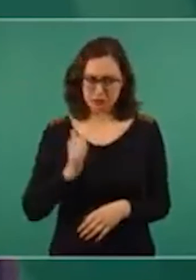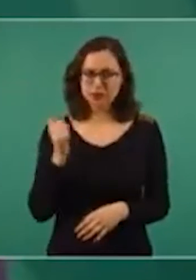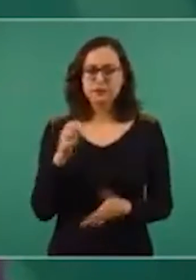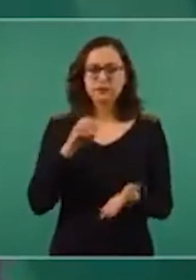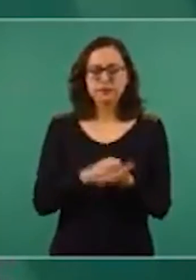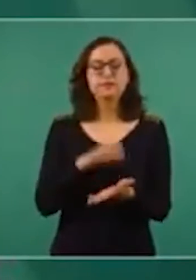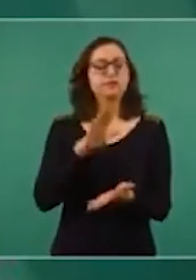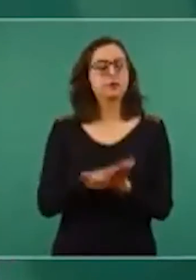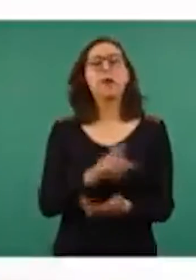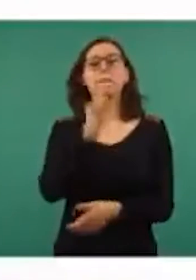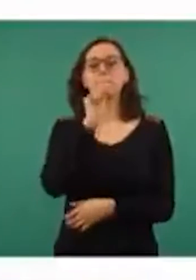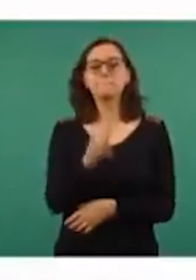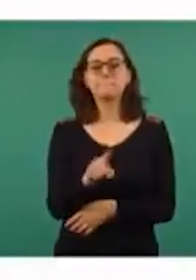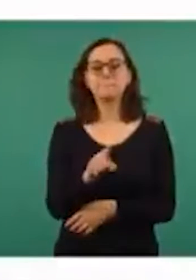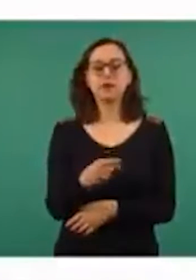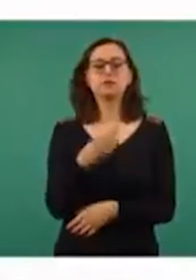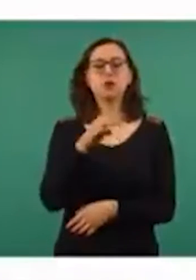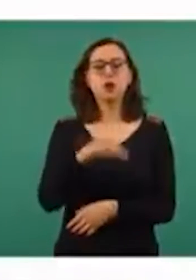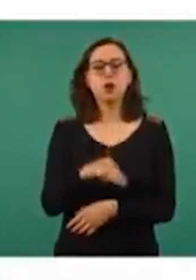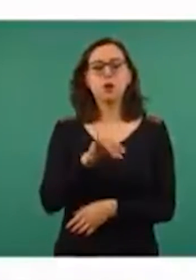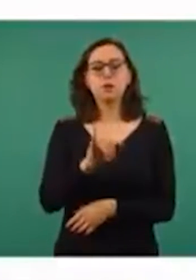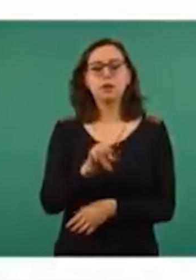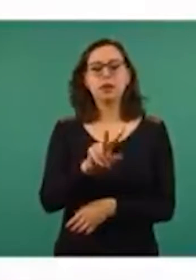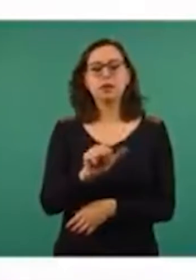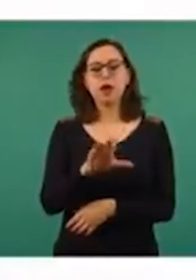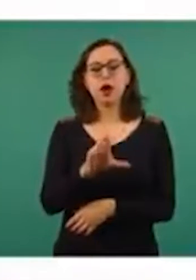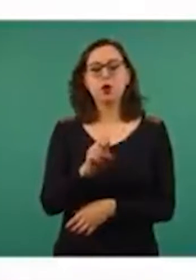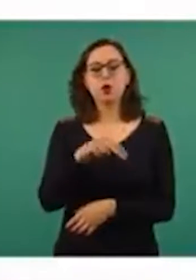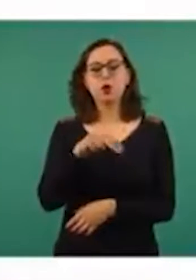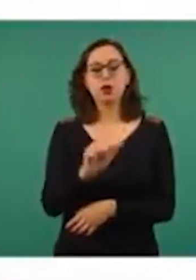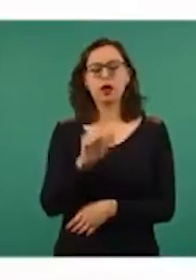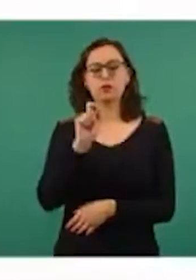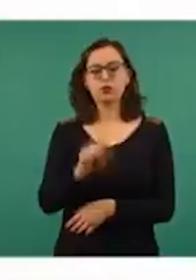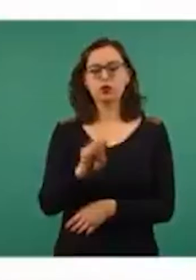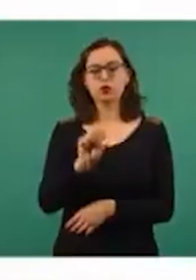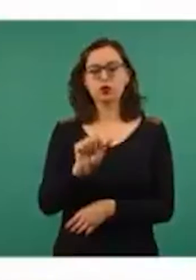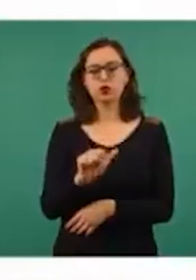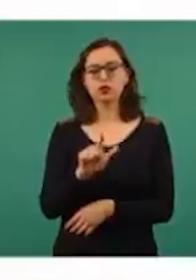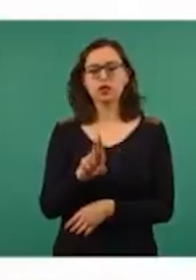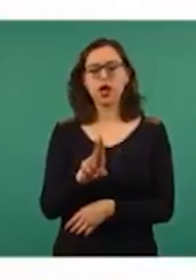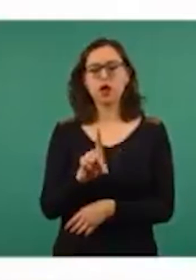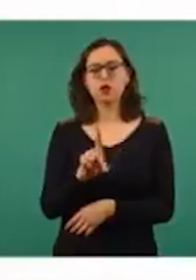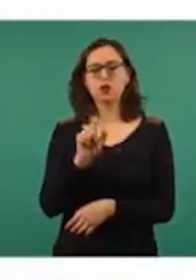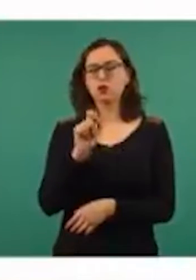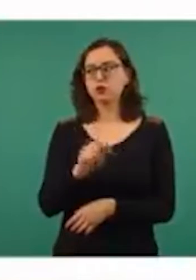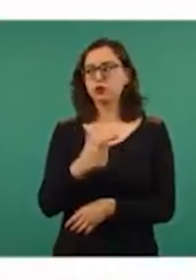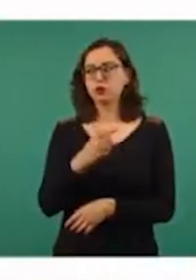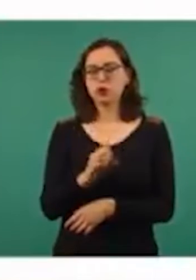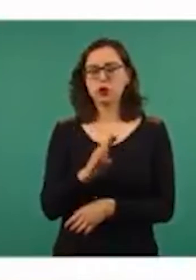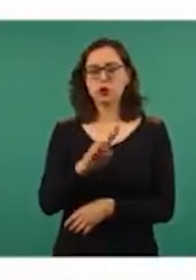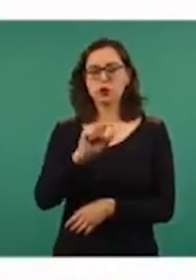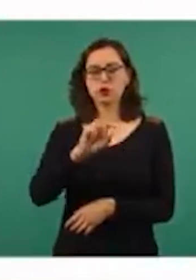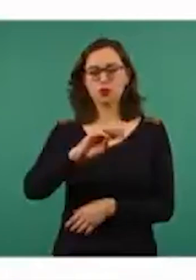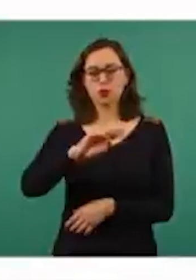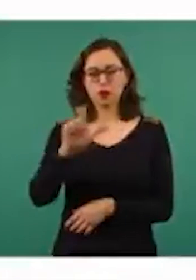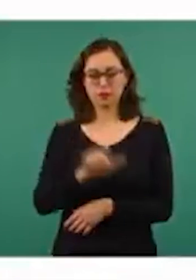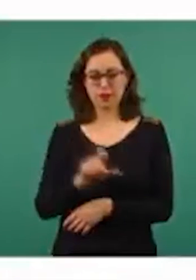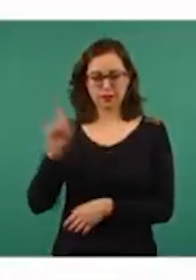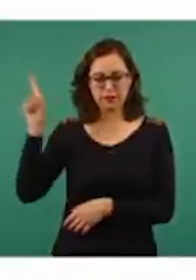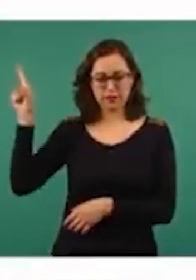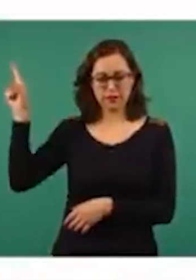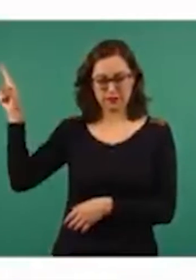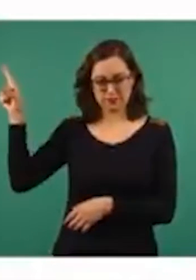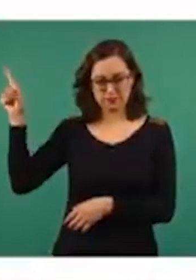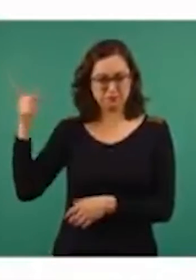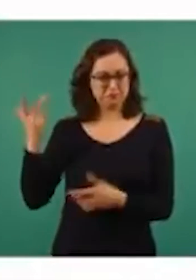es en el mismo portal mivacuna.salud.gov.mx, se requieren datos muy simples, la mayoría los tienen a la mano